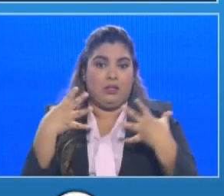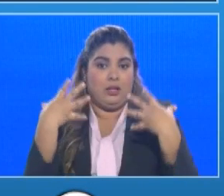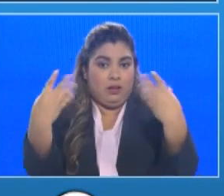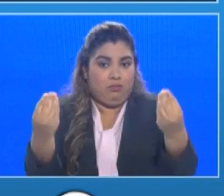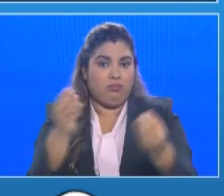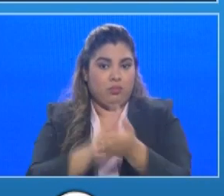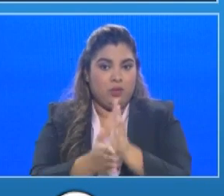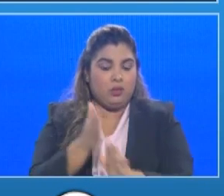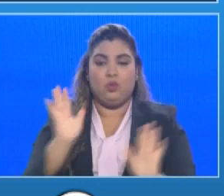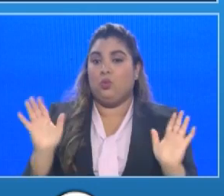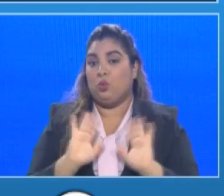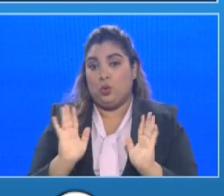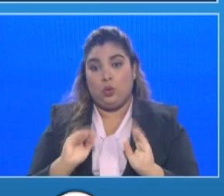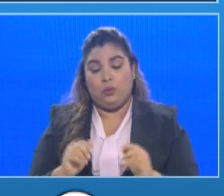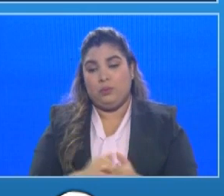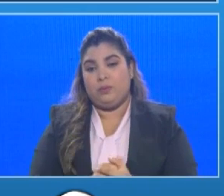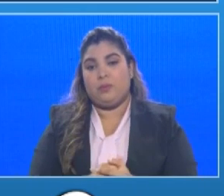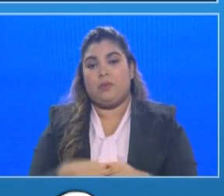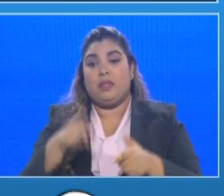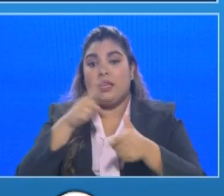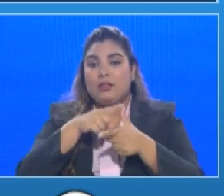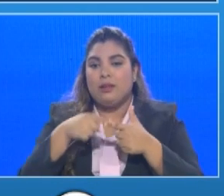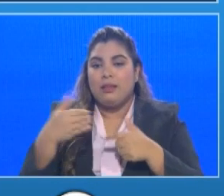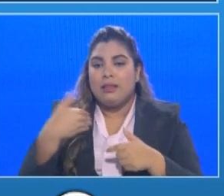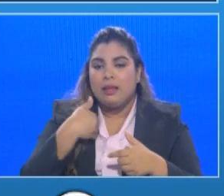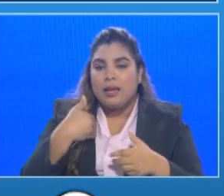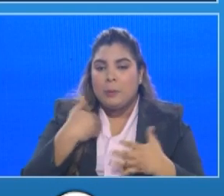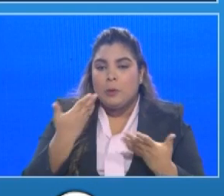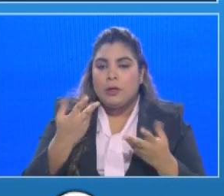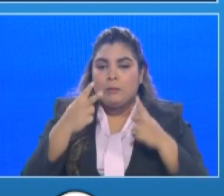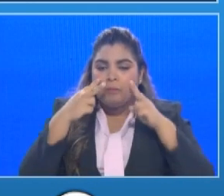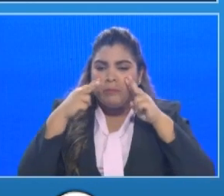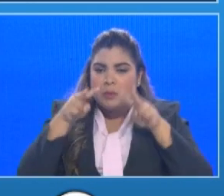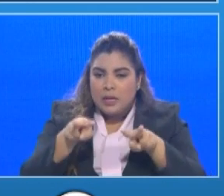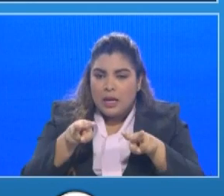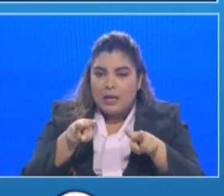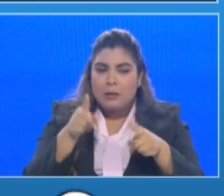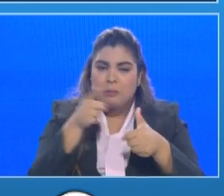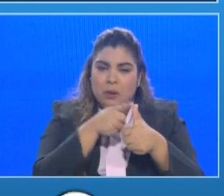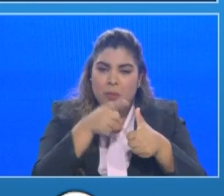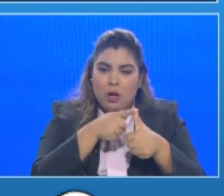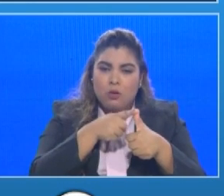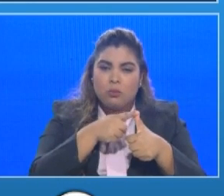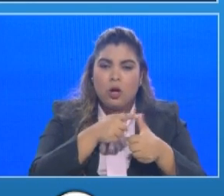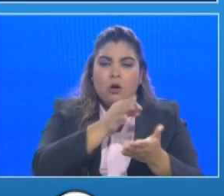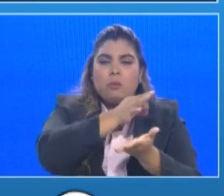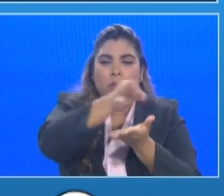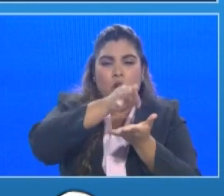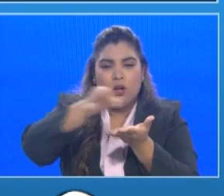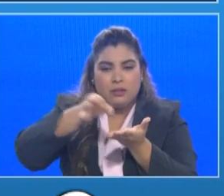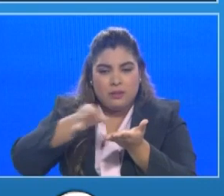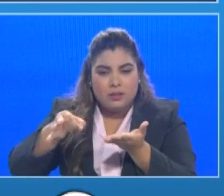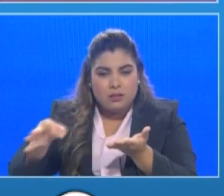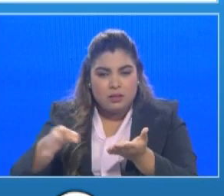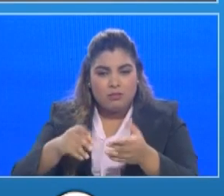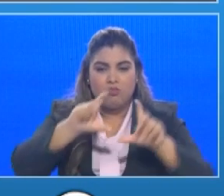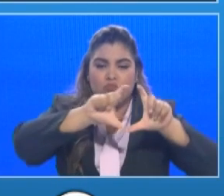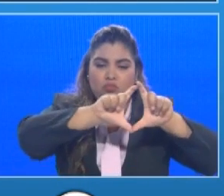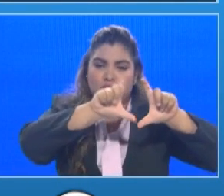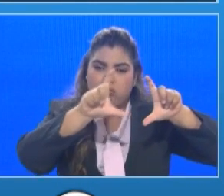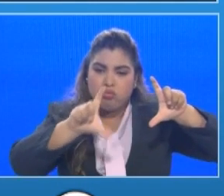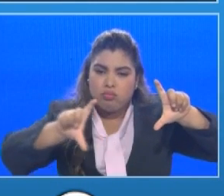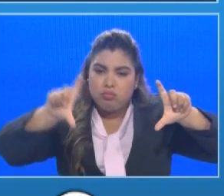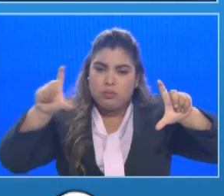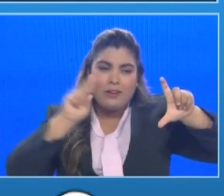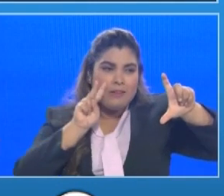es tratar de flexibilizar a lo mejor por área geográfica por área geográfica que esté en mejores